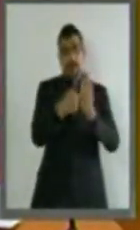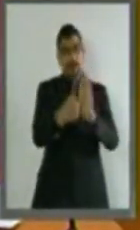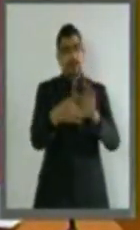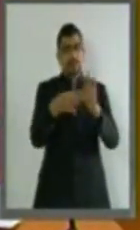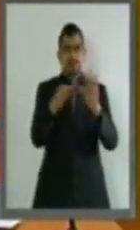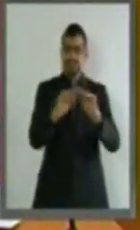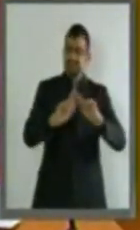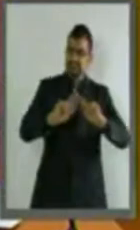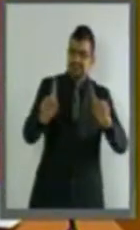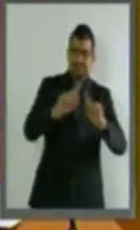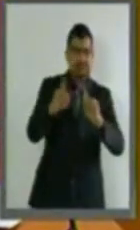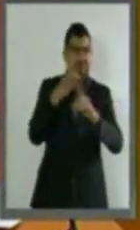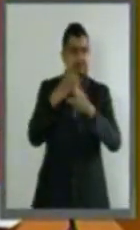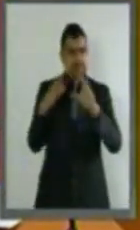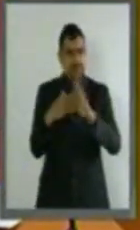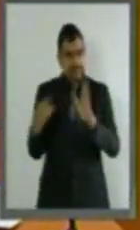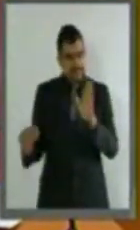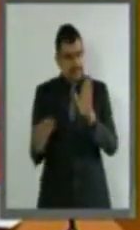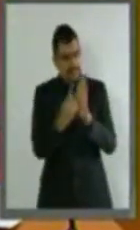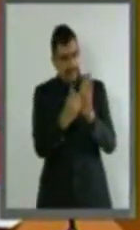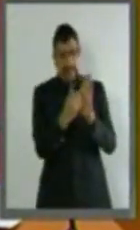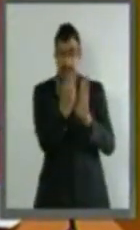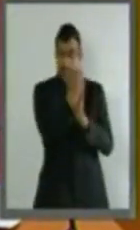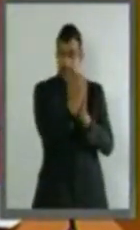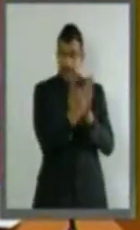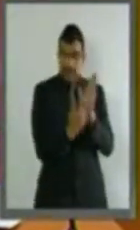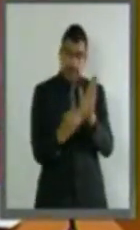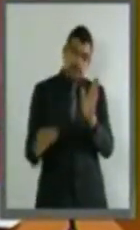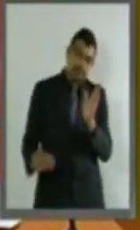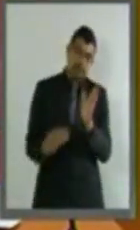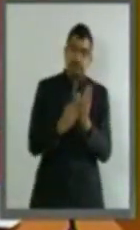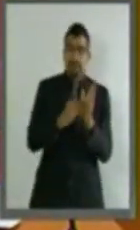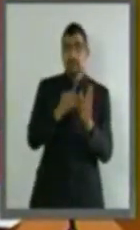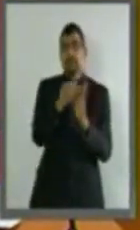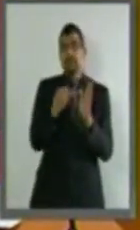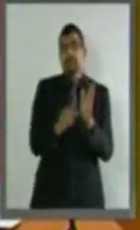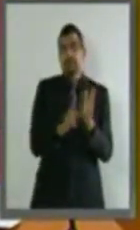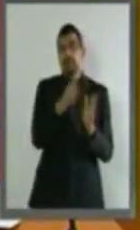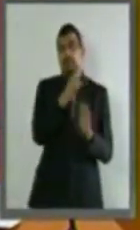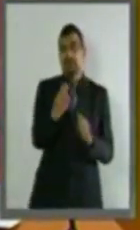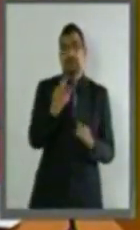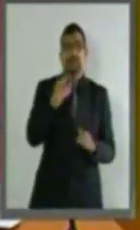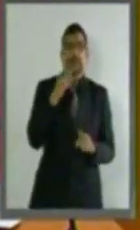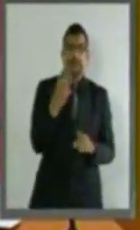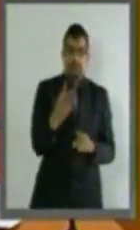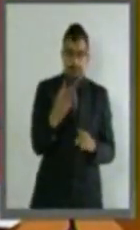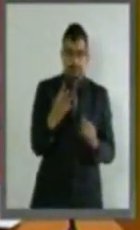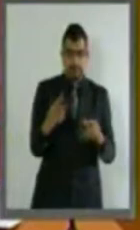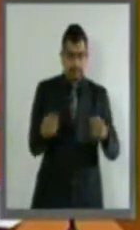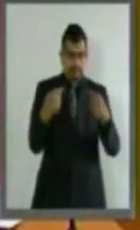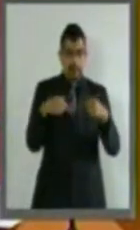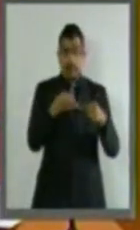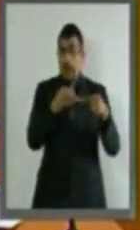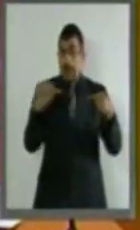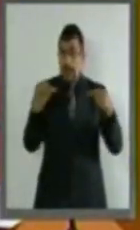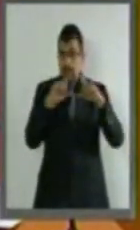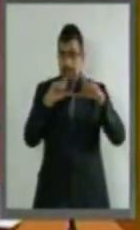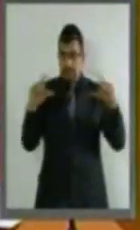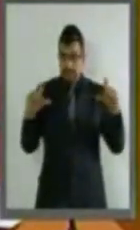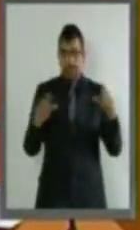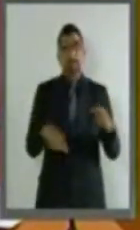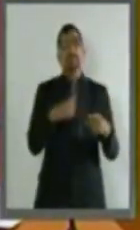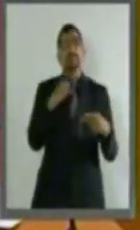elementos que ya han quedado sentados en el artículo 123, apartado A, y